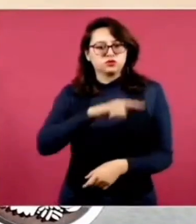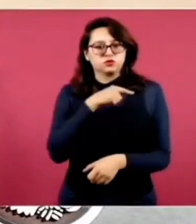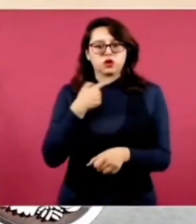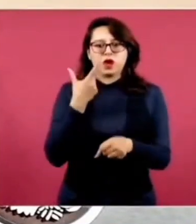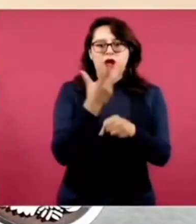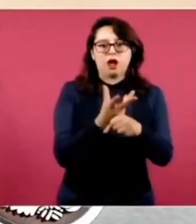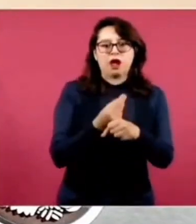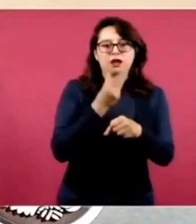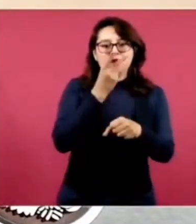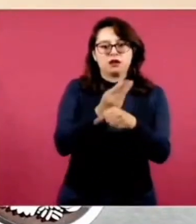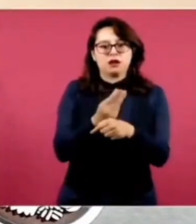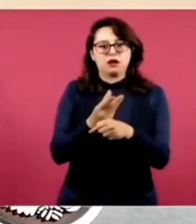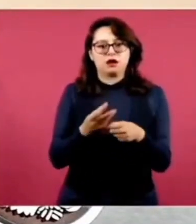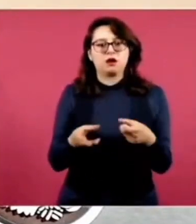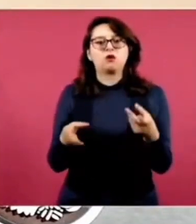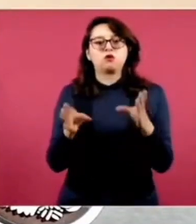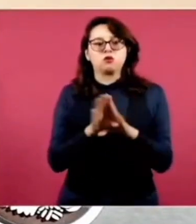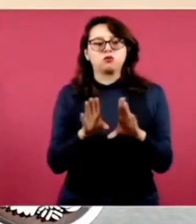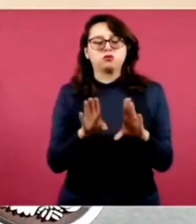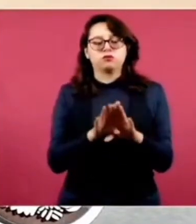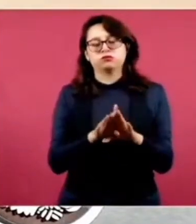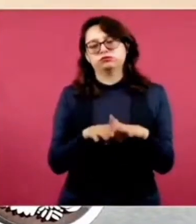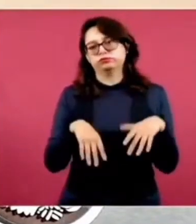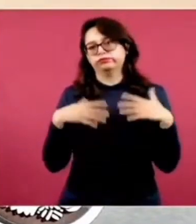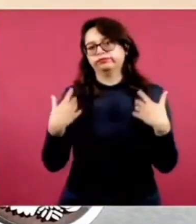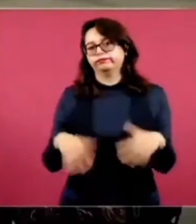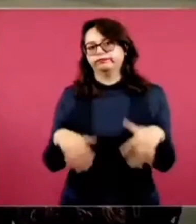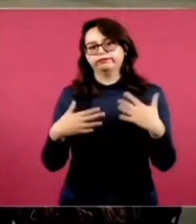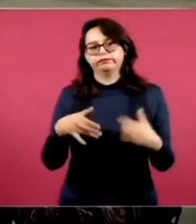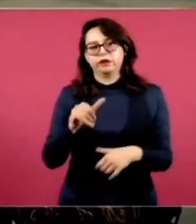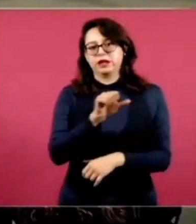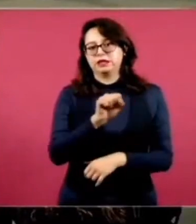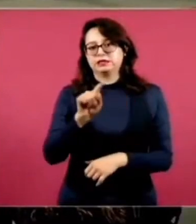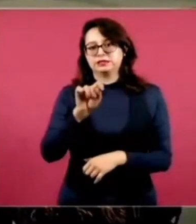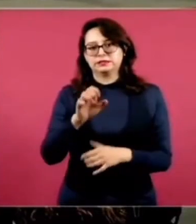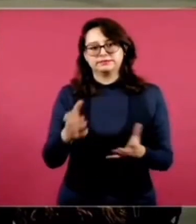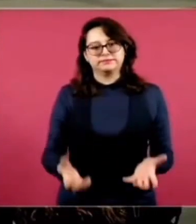afectaciones a esta importantísima institución. Gracias.